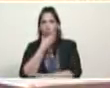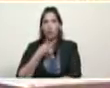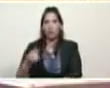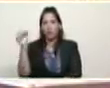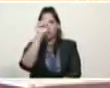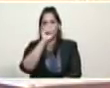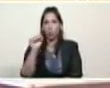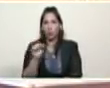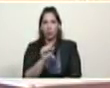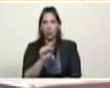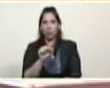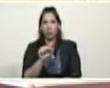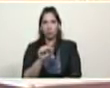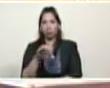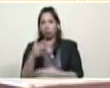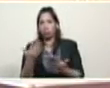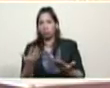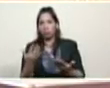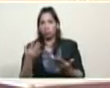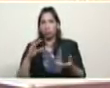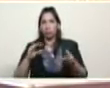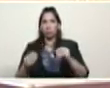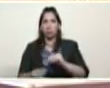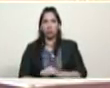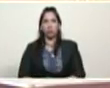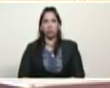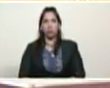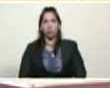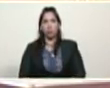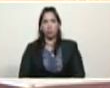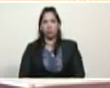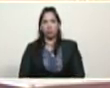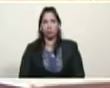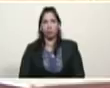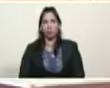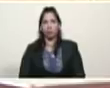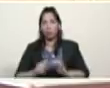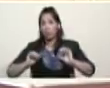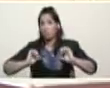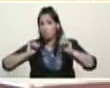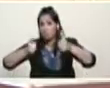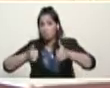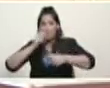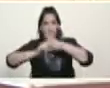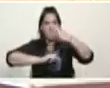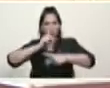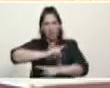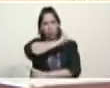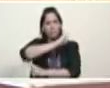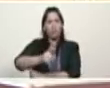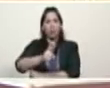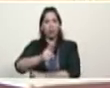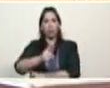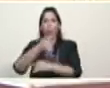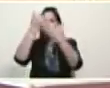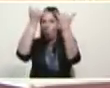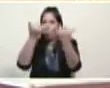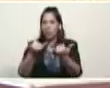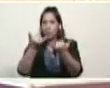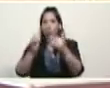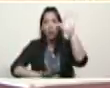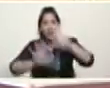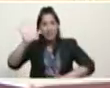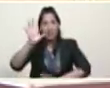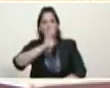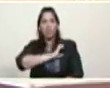En consecuencia, comienza el proceso inmediato, a partir del 15 de